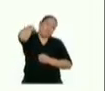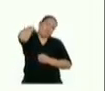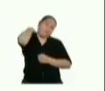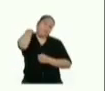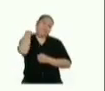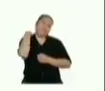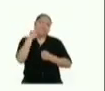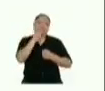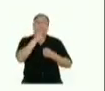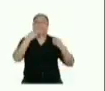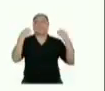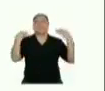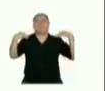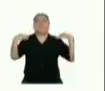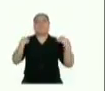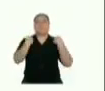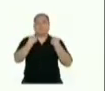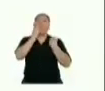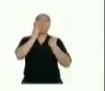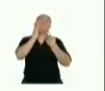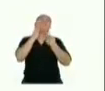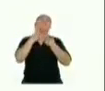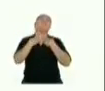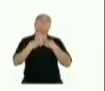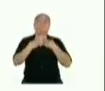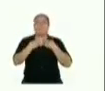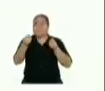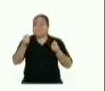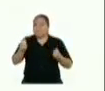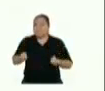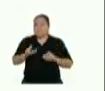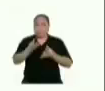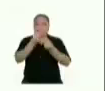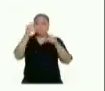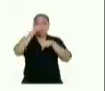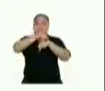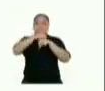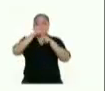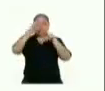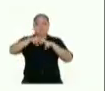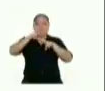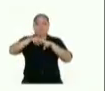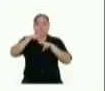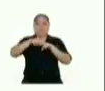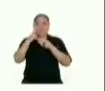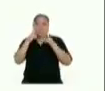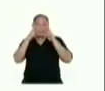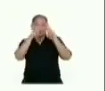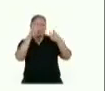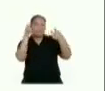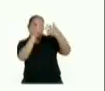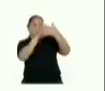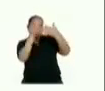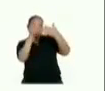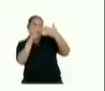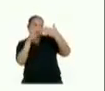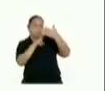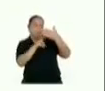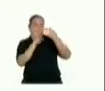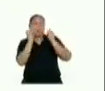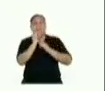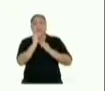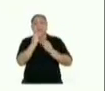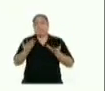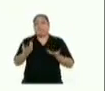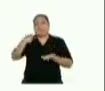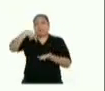espalda, los hombros, el cuello. Y es provocado por el gran tiempo que pasamos frente a una pantalla, leyendo